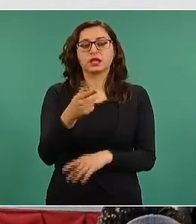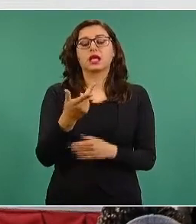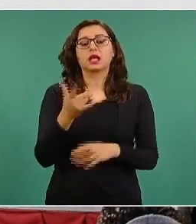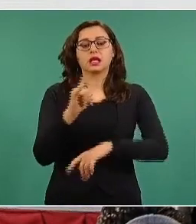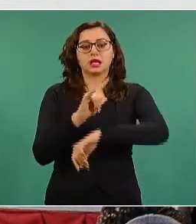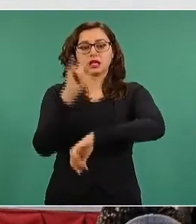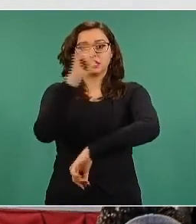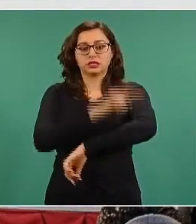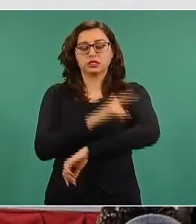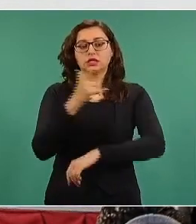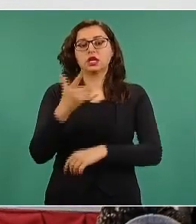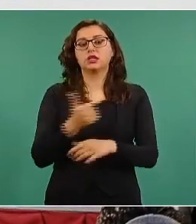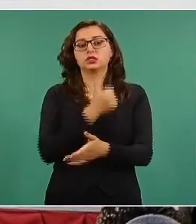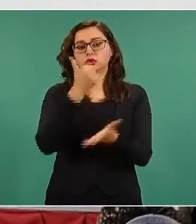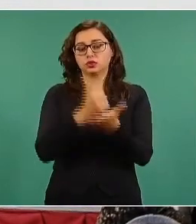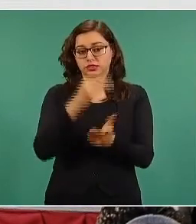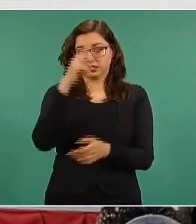México.